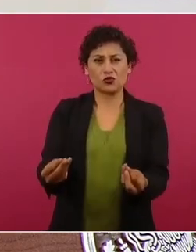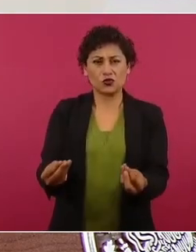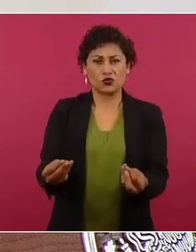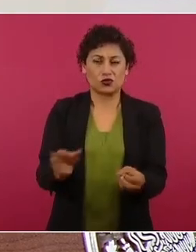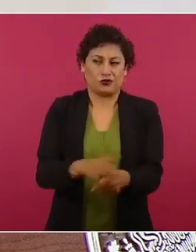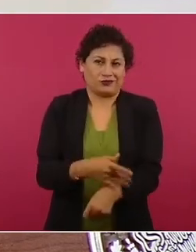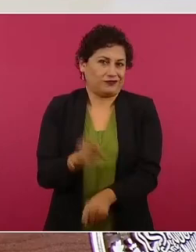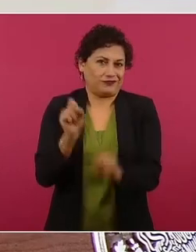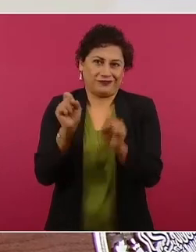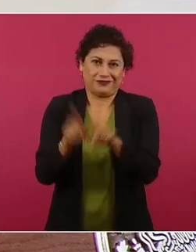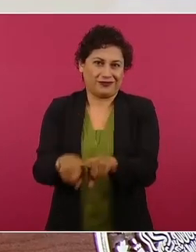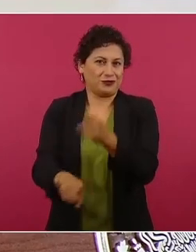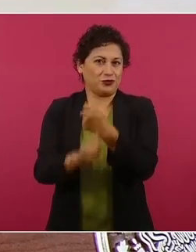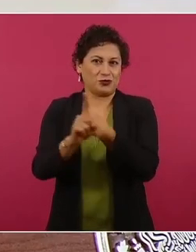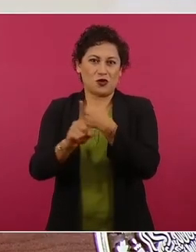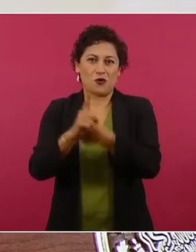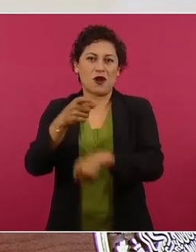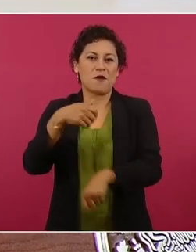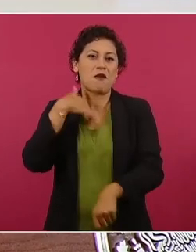por la corrupción.